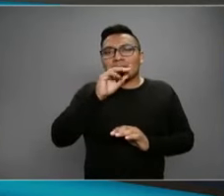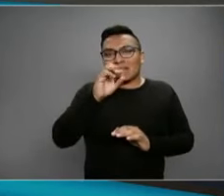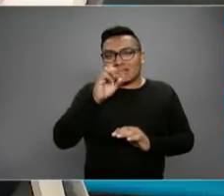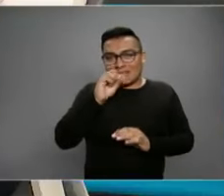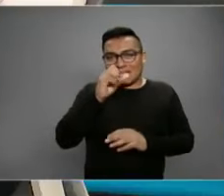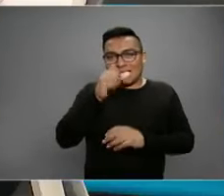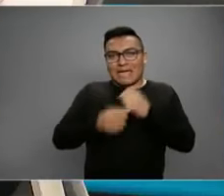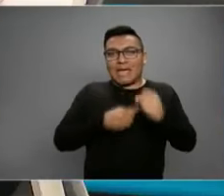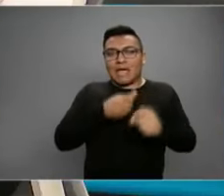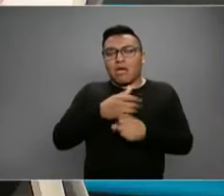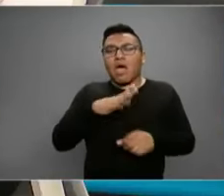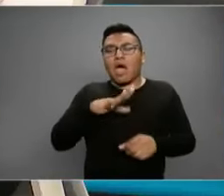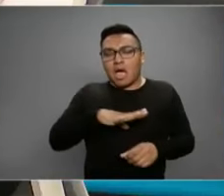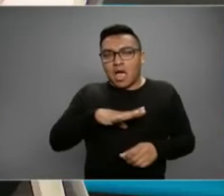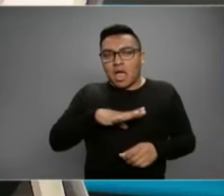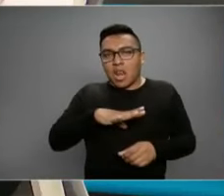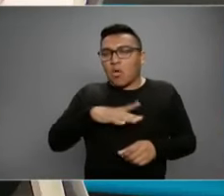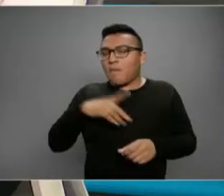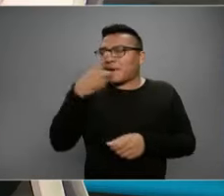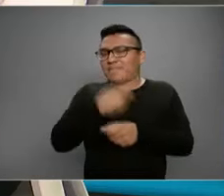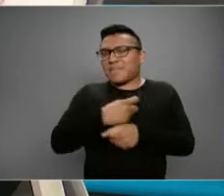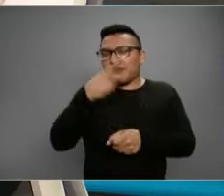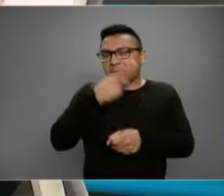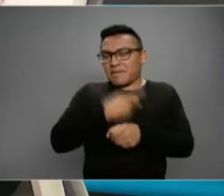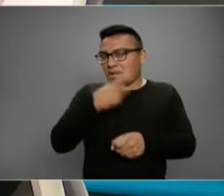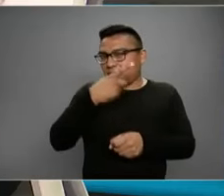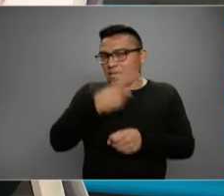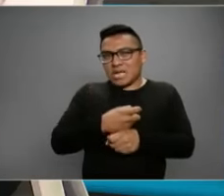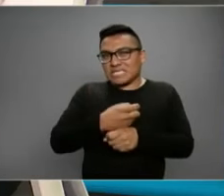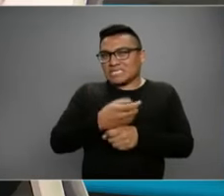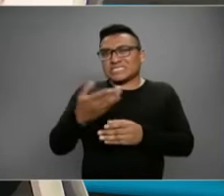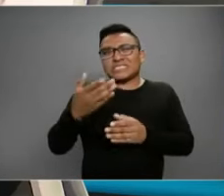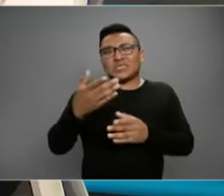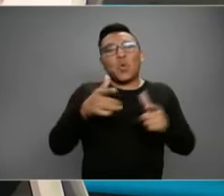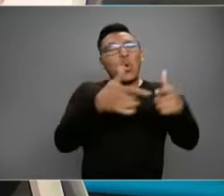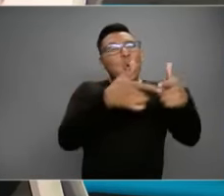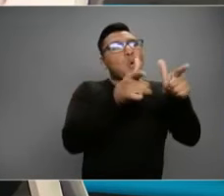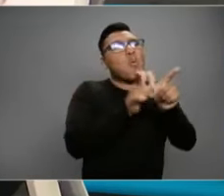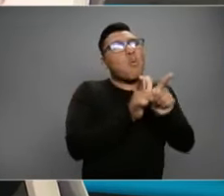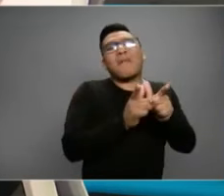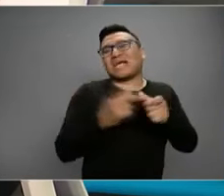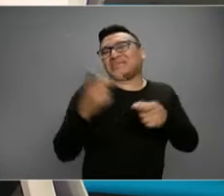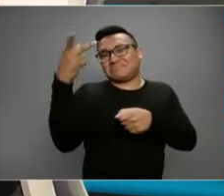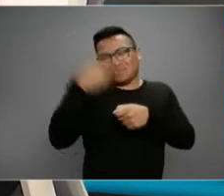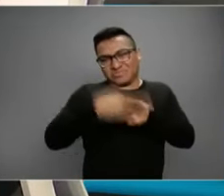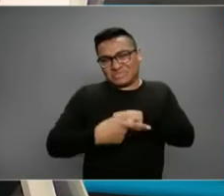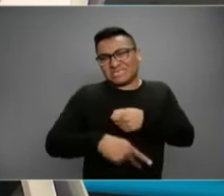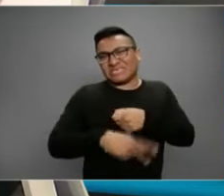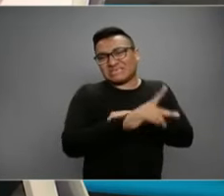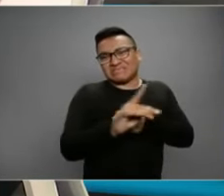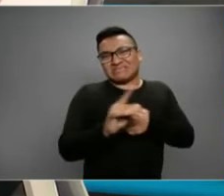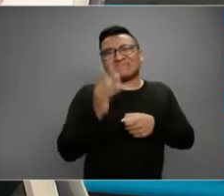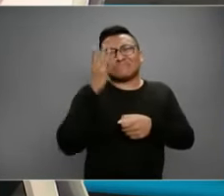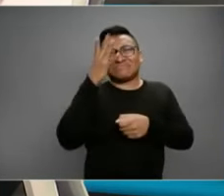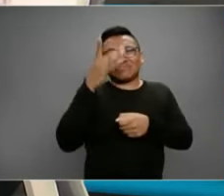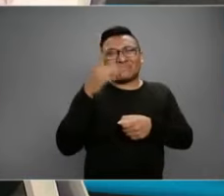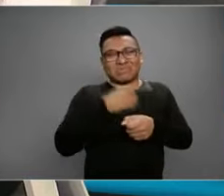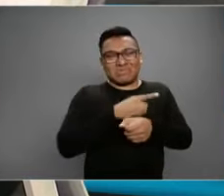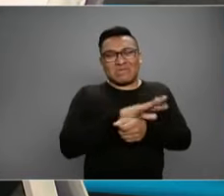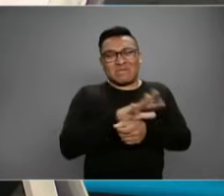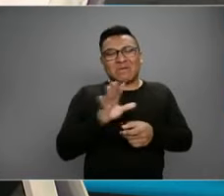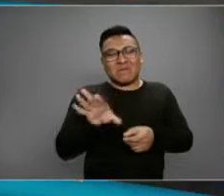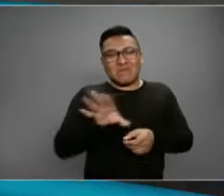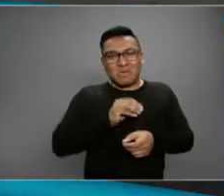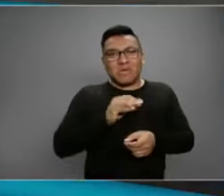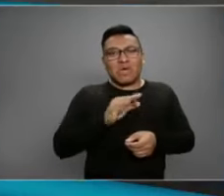signo de un grupo más vulnerable para complicarse y padece asma. El asma